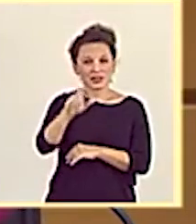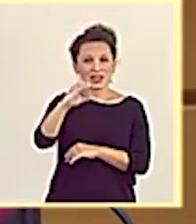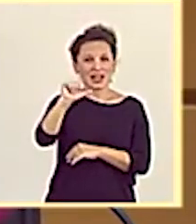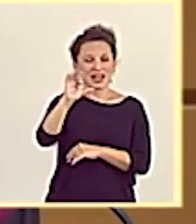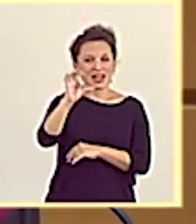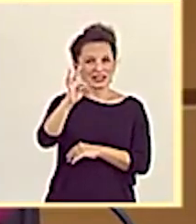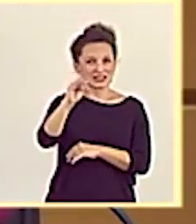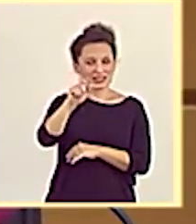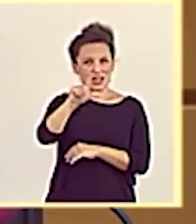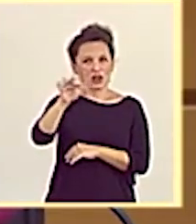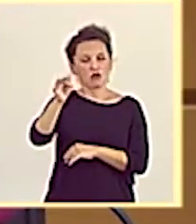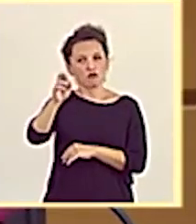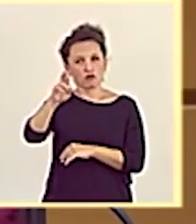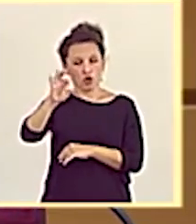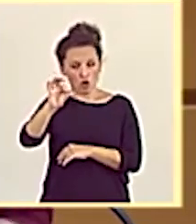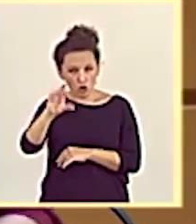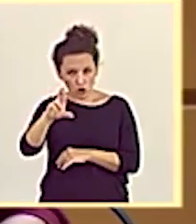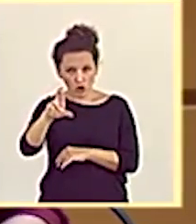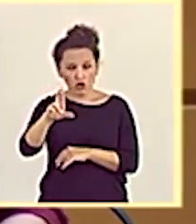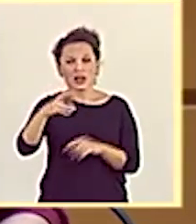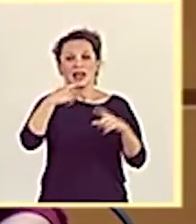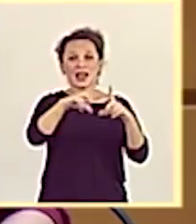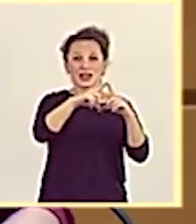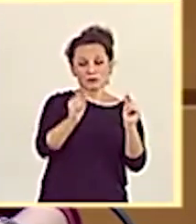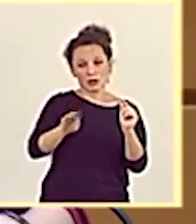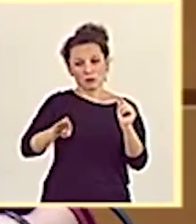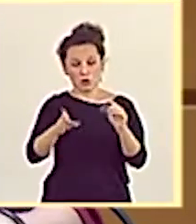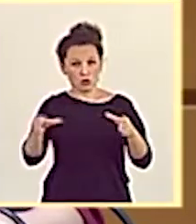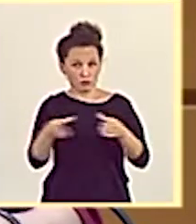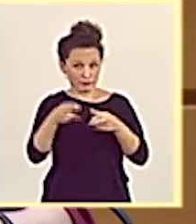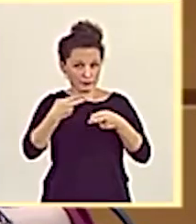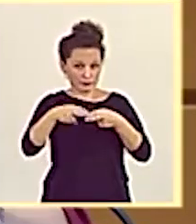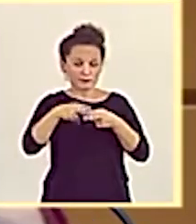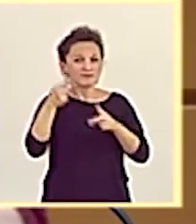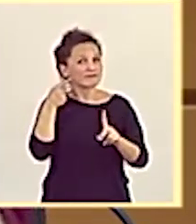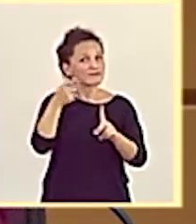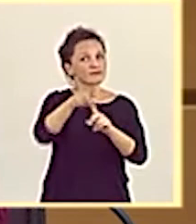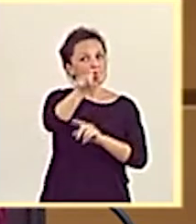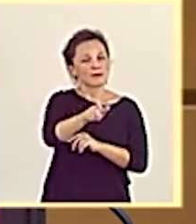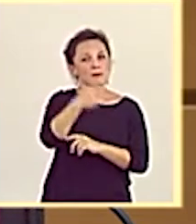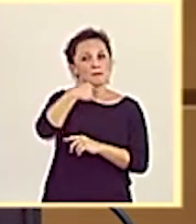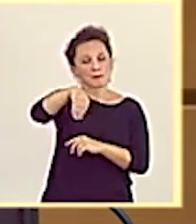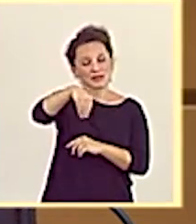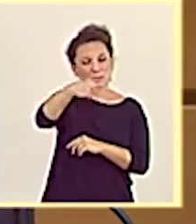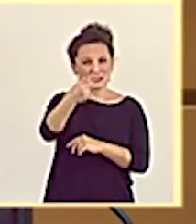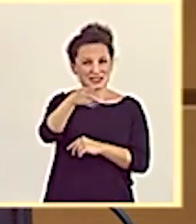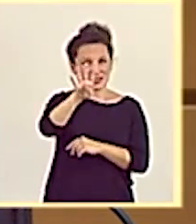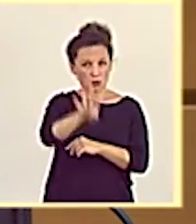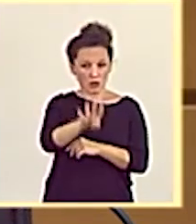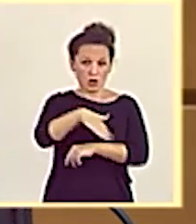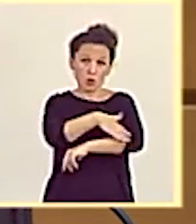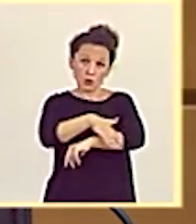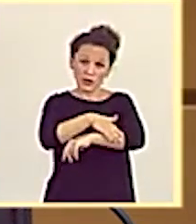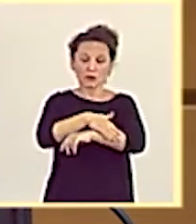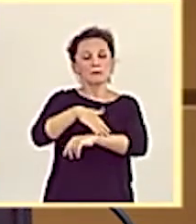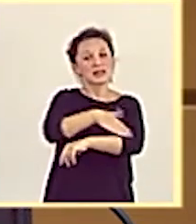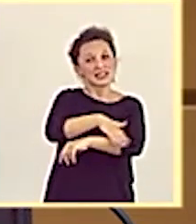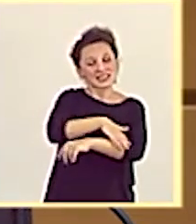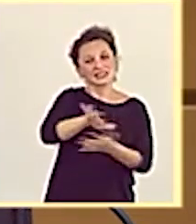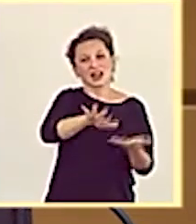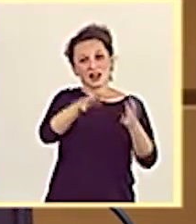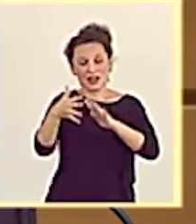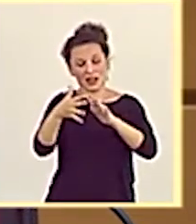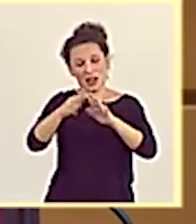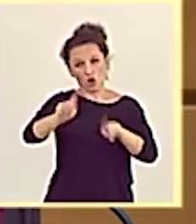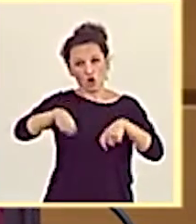del Grupo Parlamentario Esquerra Republicana y Chilindú, dirigida a la vicepresidenta cuarta del Gobierno y ministra para la Transición Ecológica y el Reto